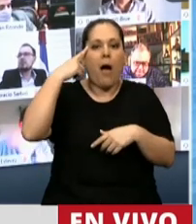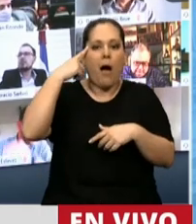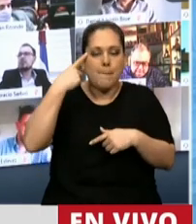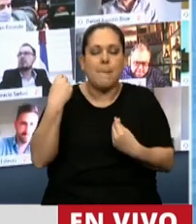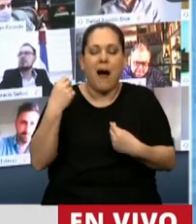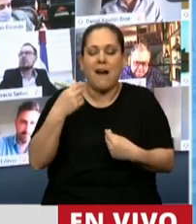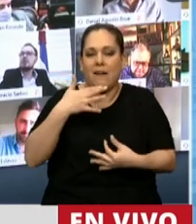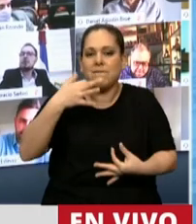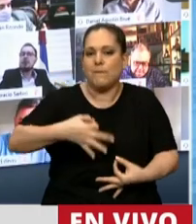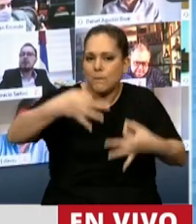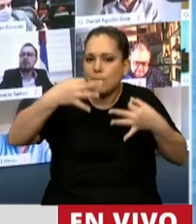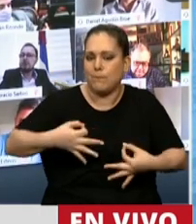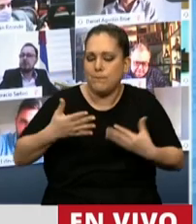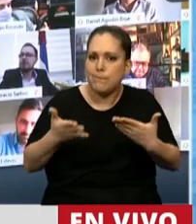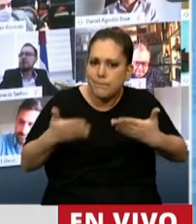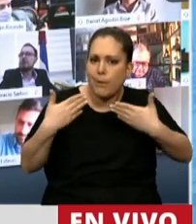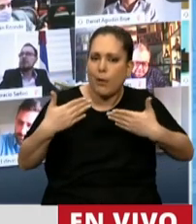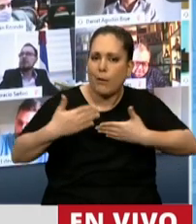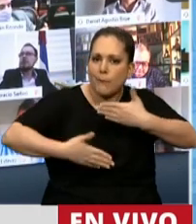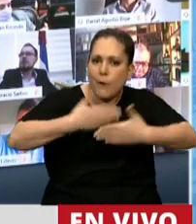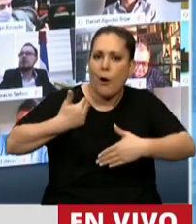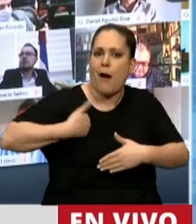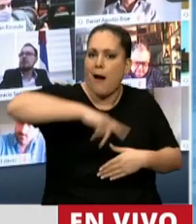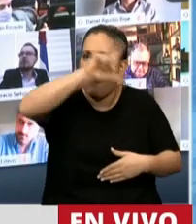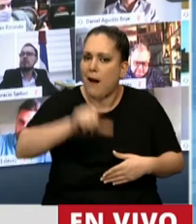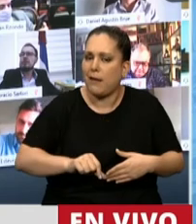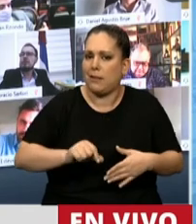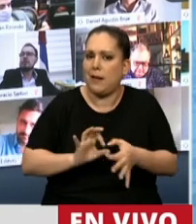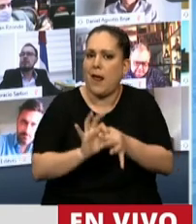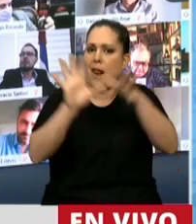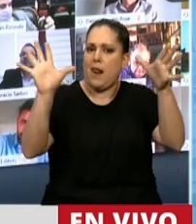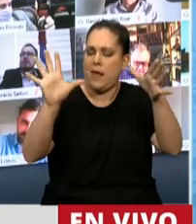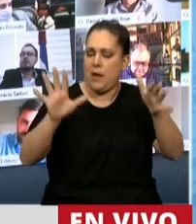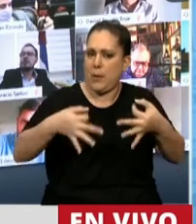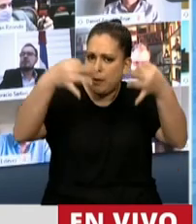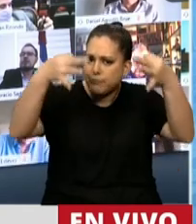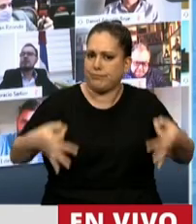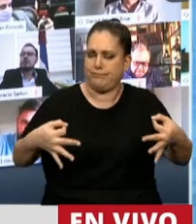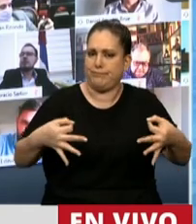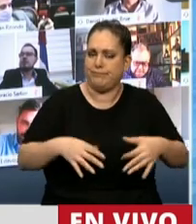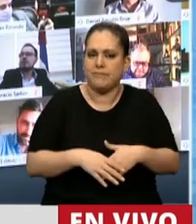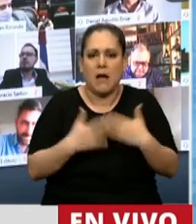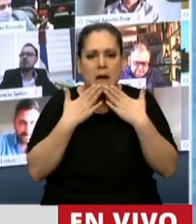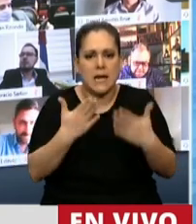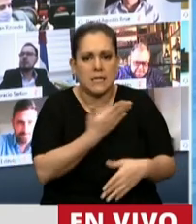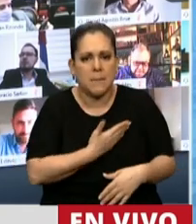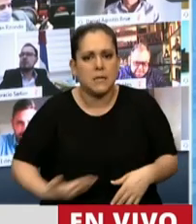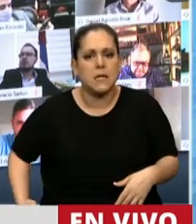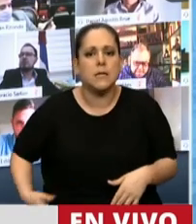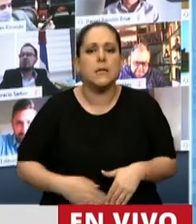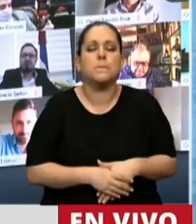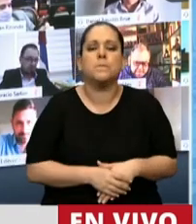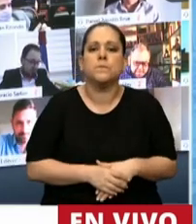definitivamente exista una patria más justa, más libre y más soberana. Muchas gracias, presidente.